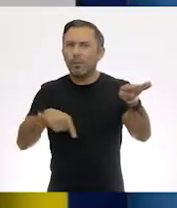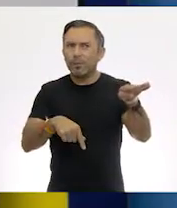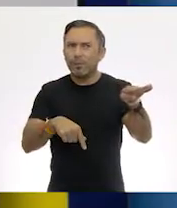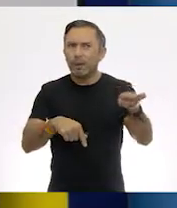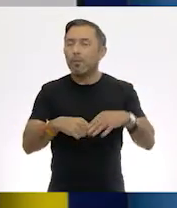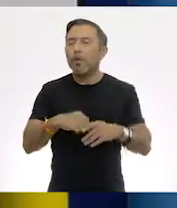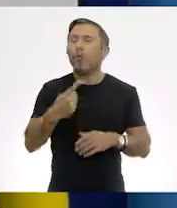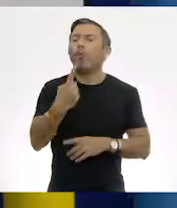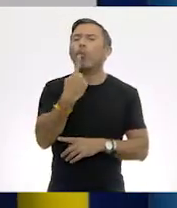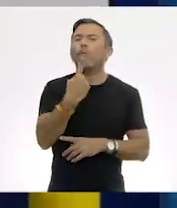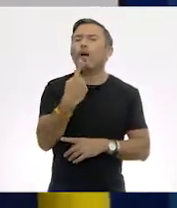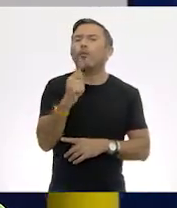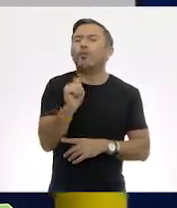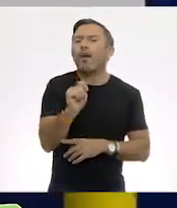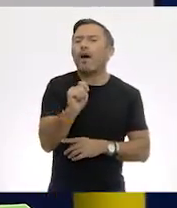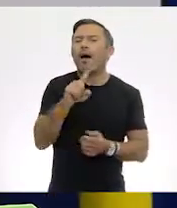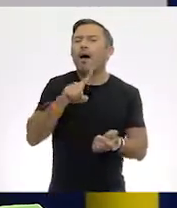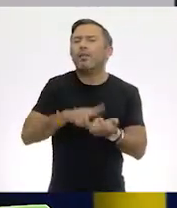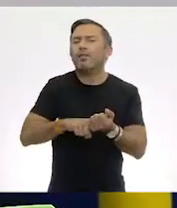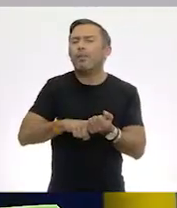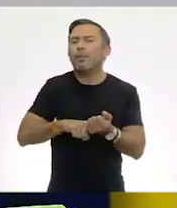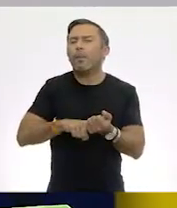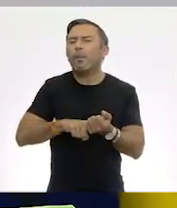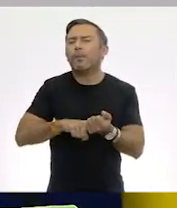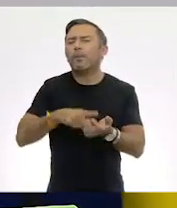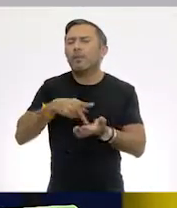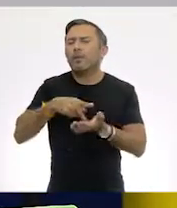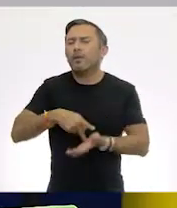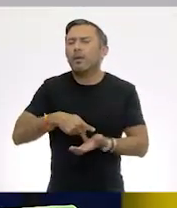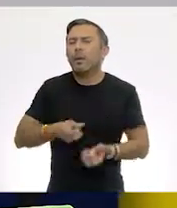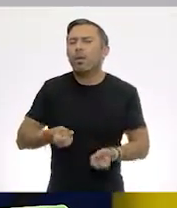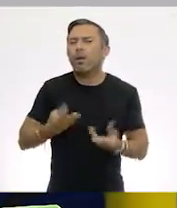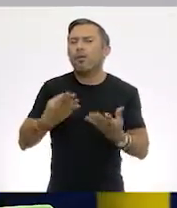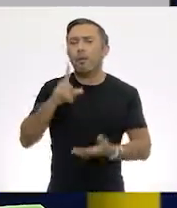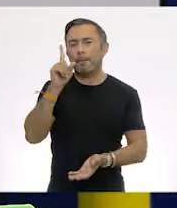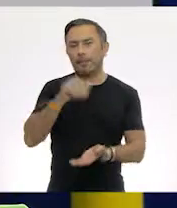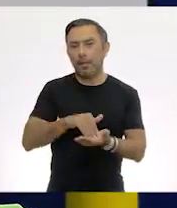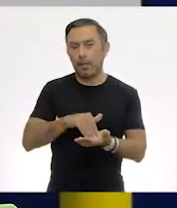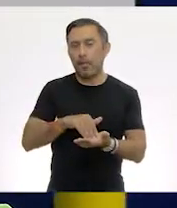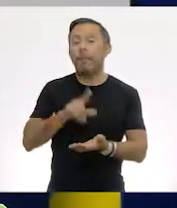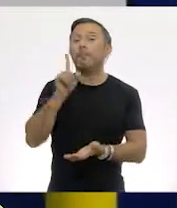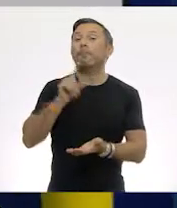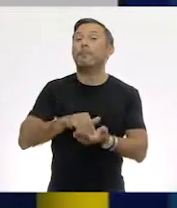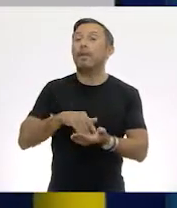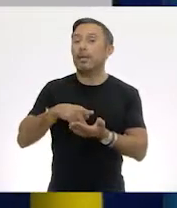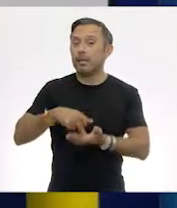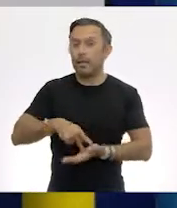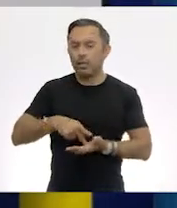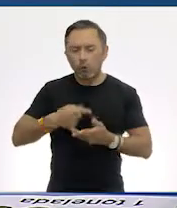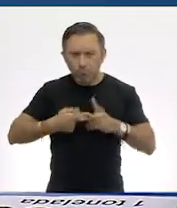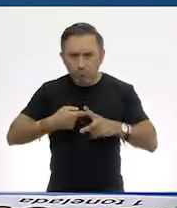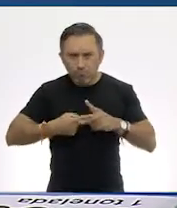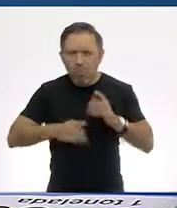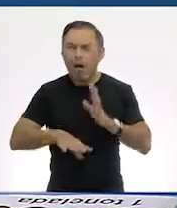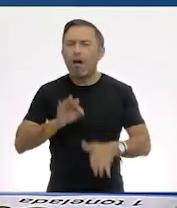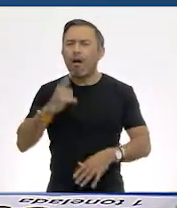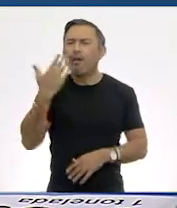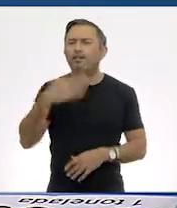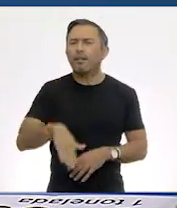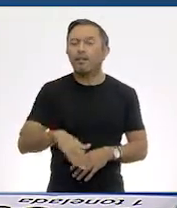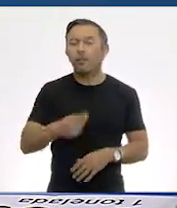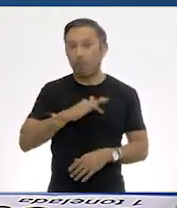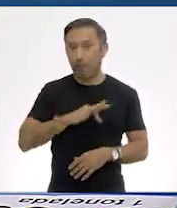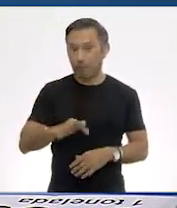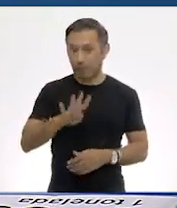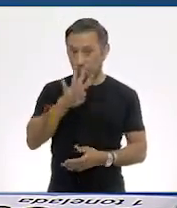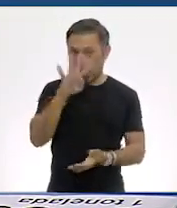¿cuántos kilogramos? 1.000 kilogramos. 1.000 kilogramos. ¿Y cómo lo hicimos? Ah, pues dividimos 4.000